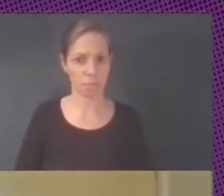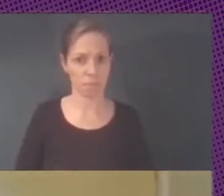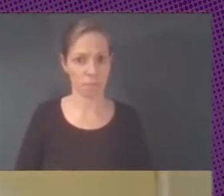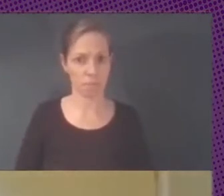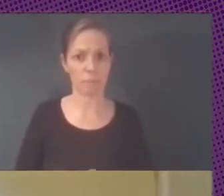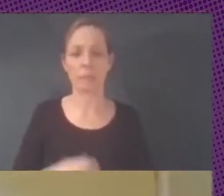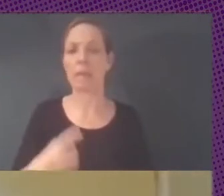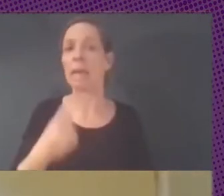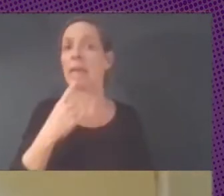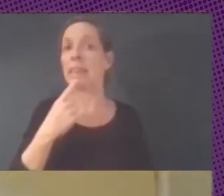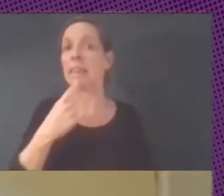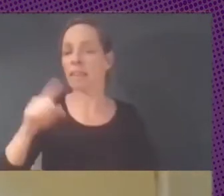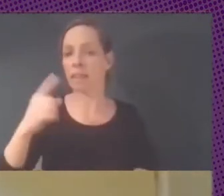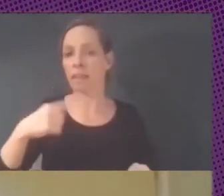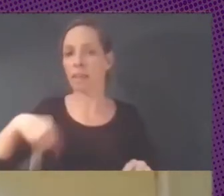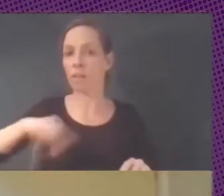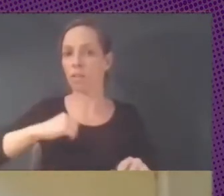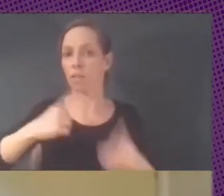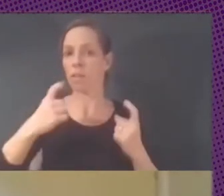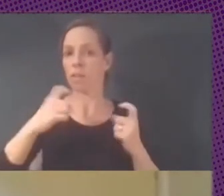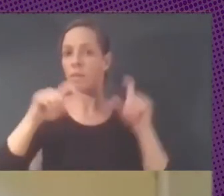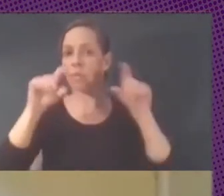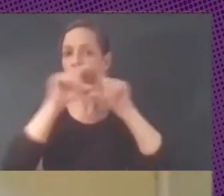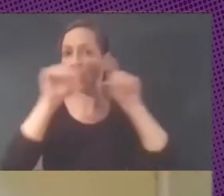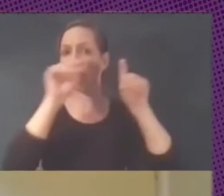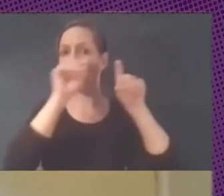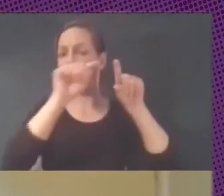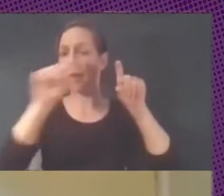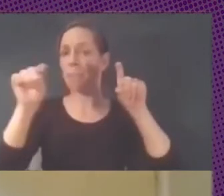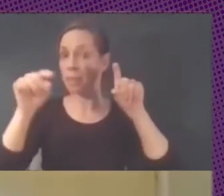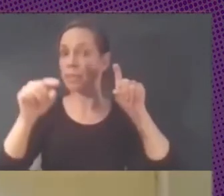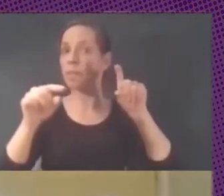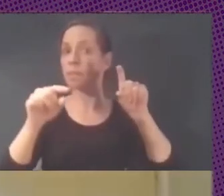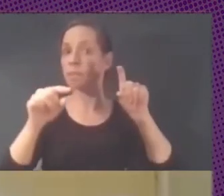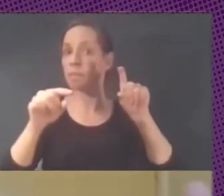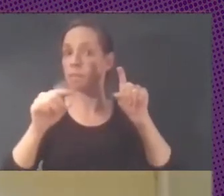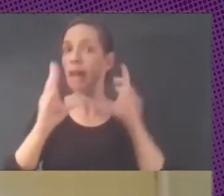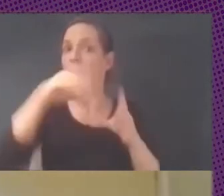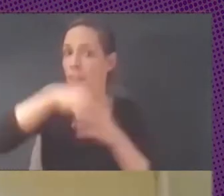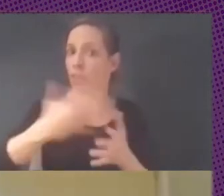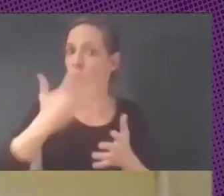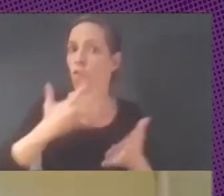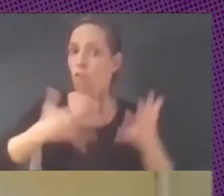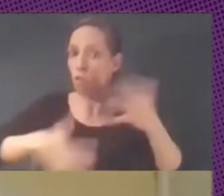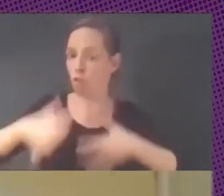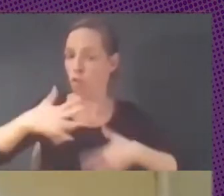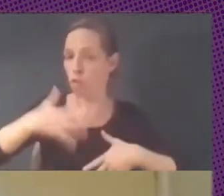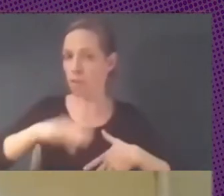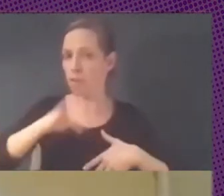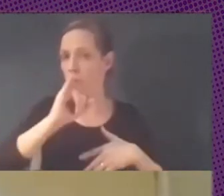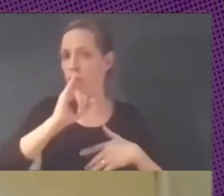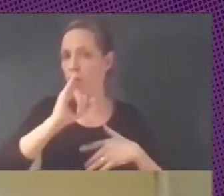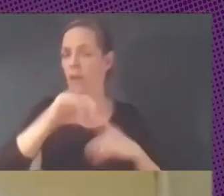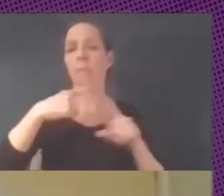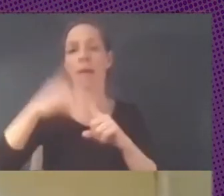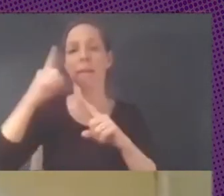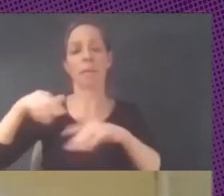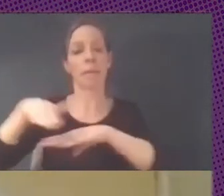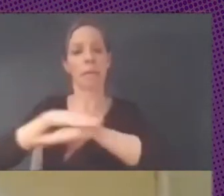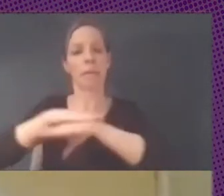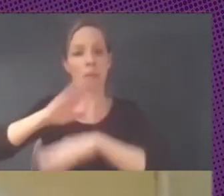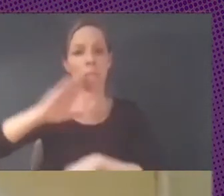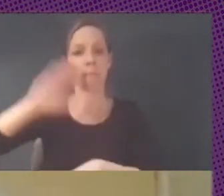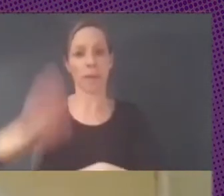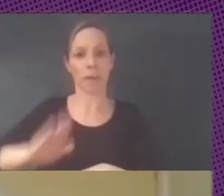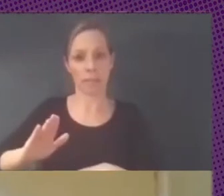que tienen el conocimiento así que el estado brasileño empezó